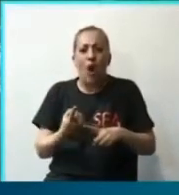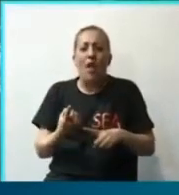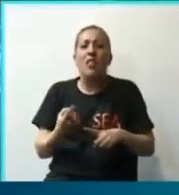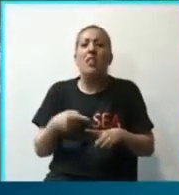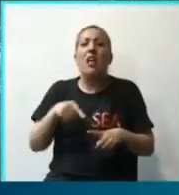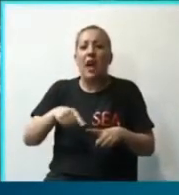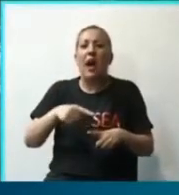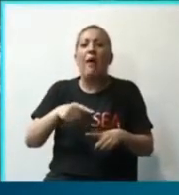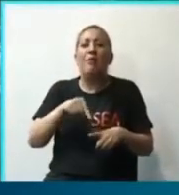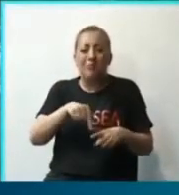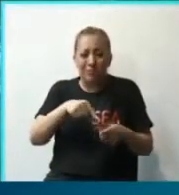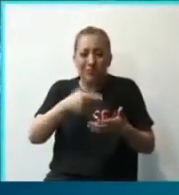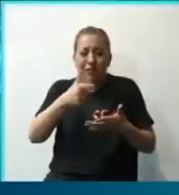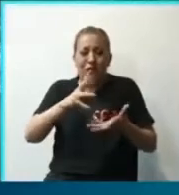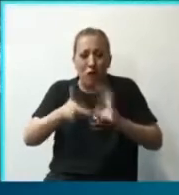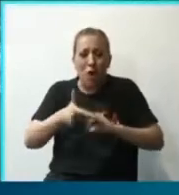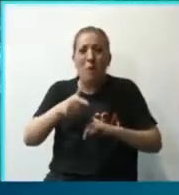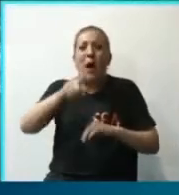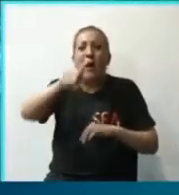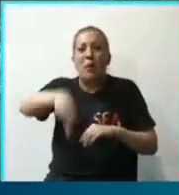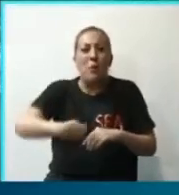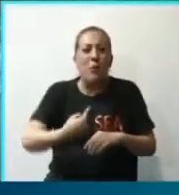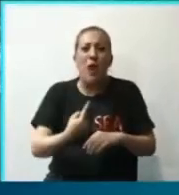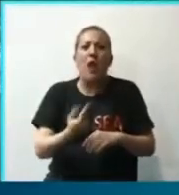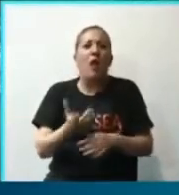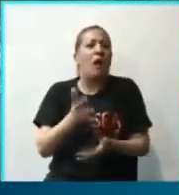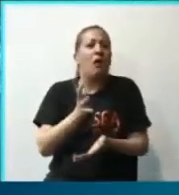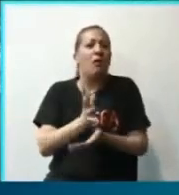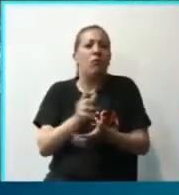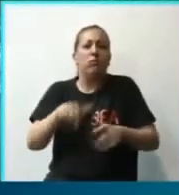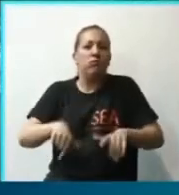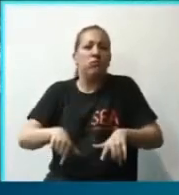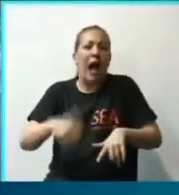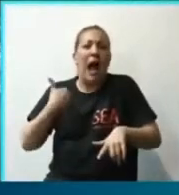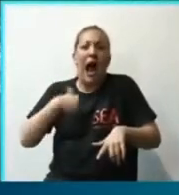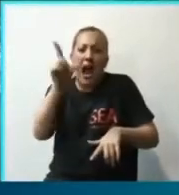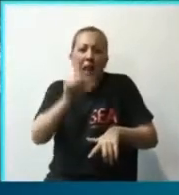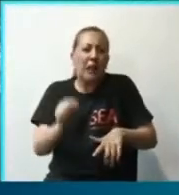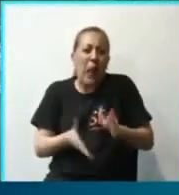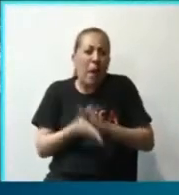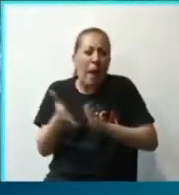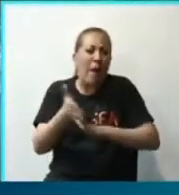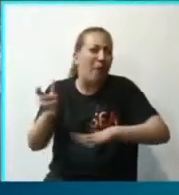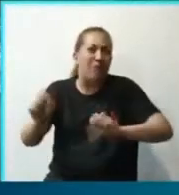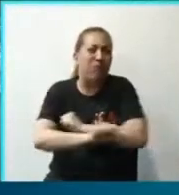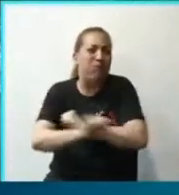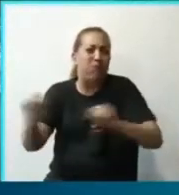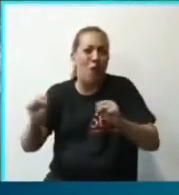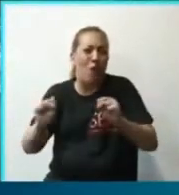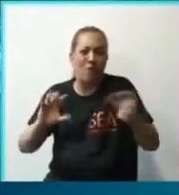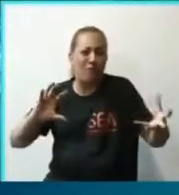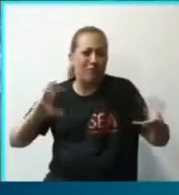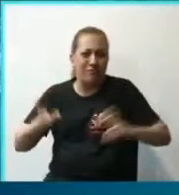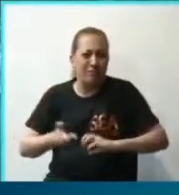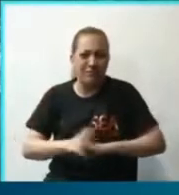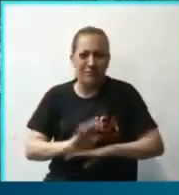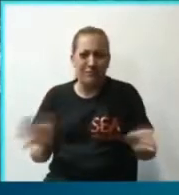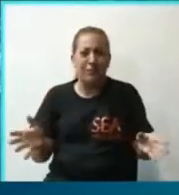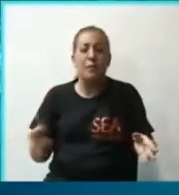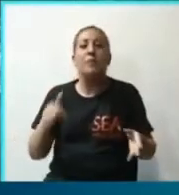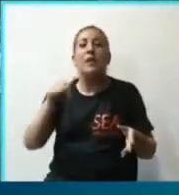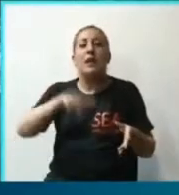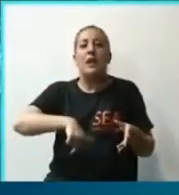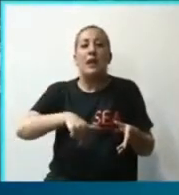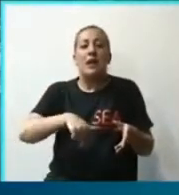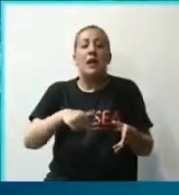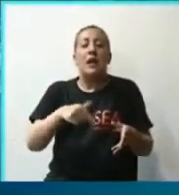llevando al borde de una explosión económica en Argentina. Están ahora festejando que en las últimas